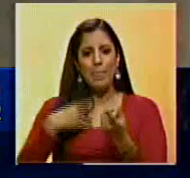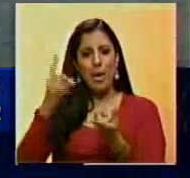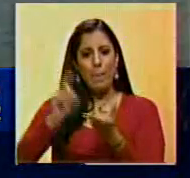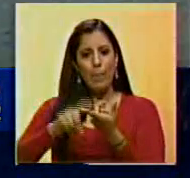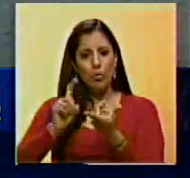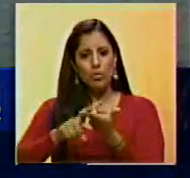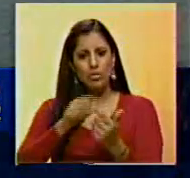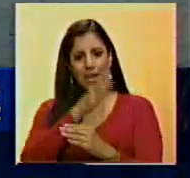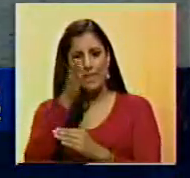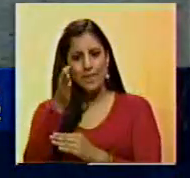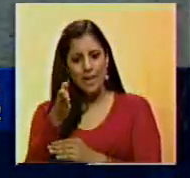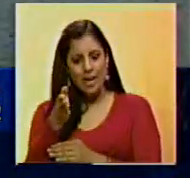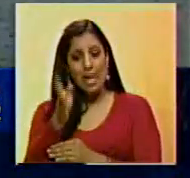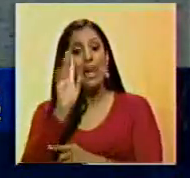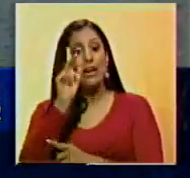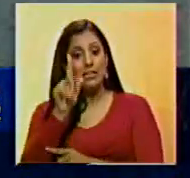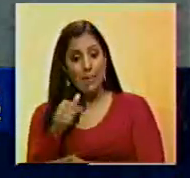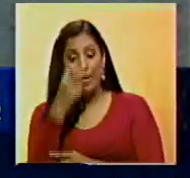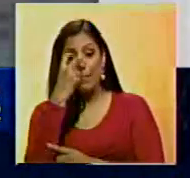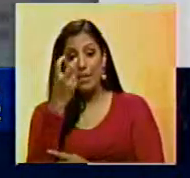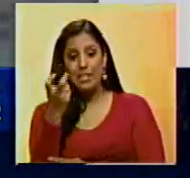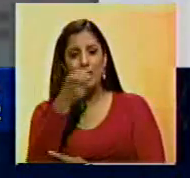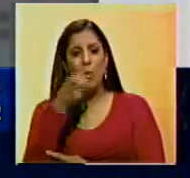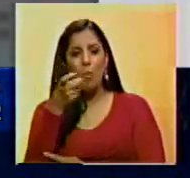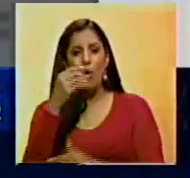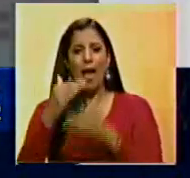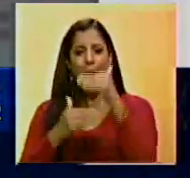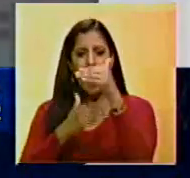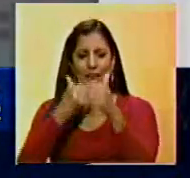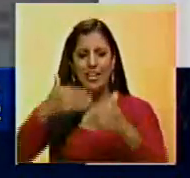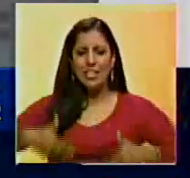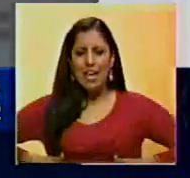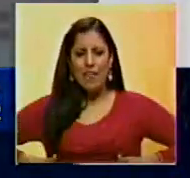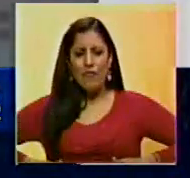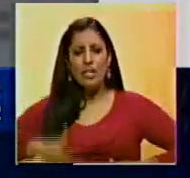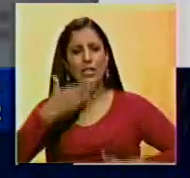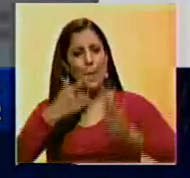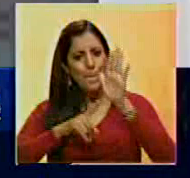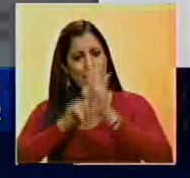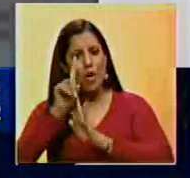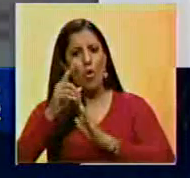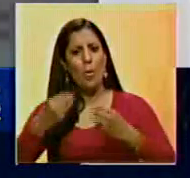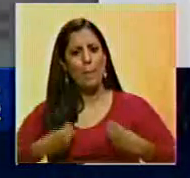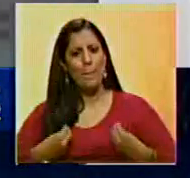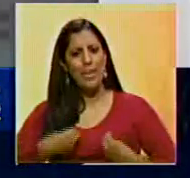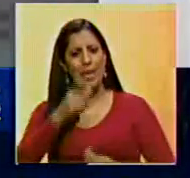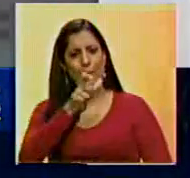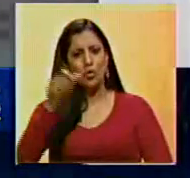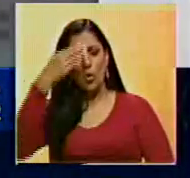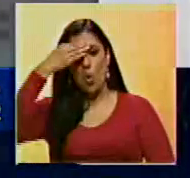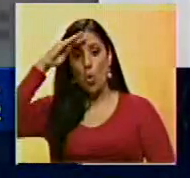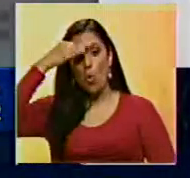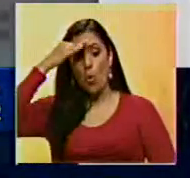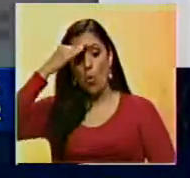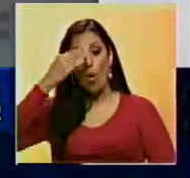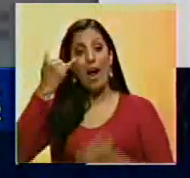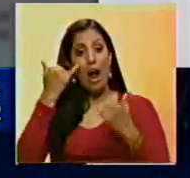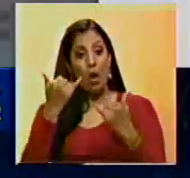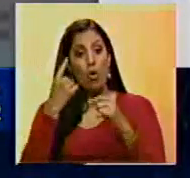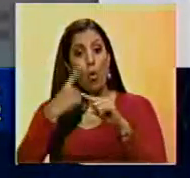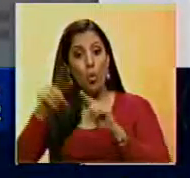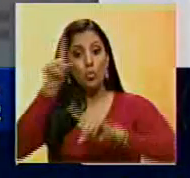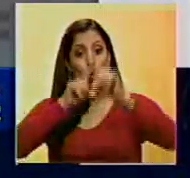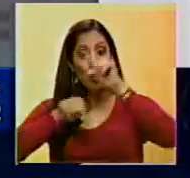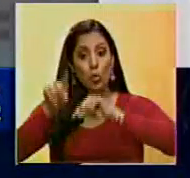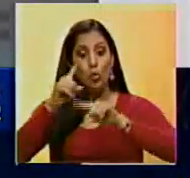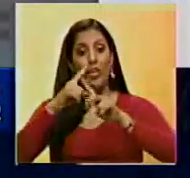estadounidense, Michelle Obama, y que en su visita buscará avanzar en los esfuerzos por mejorar la vida de los cubanos. El mandatario publicó en otro tuit